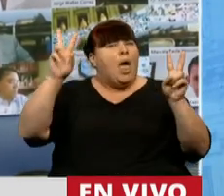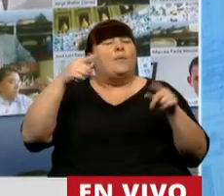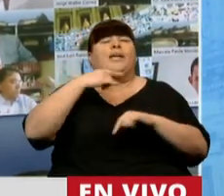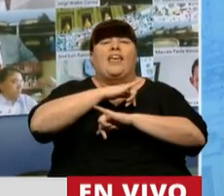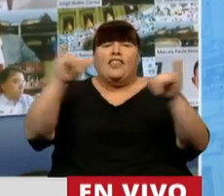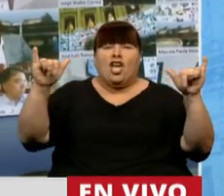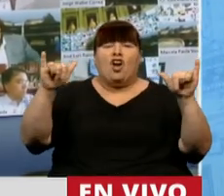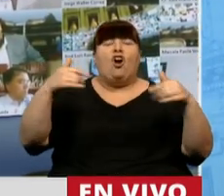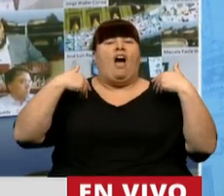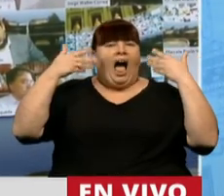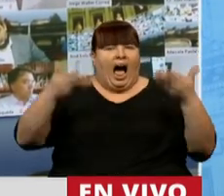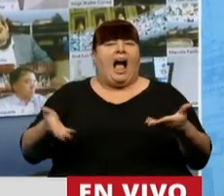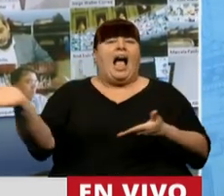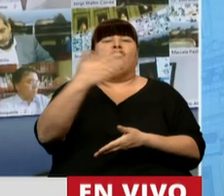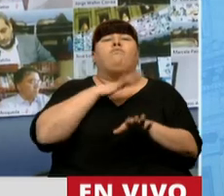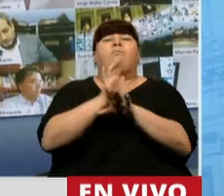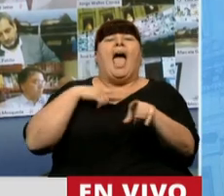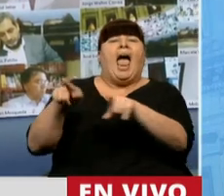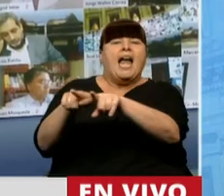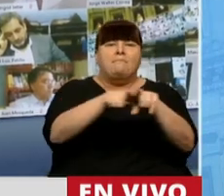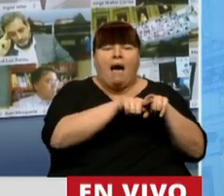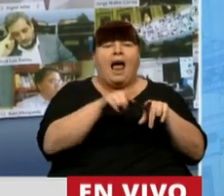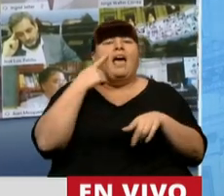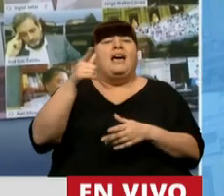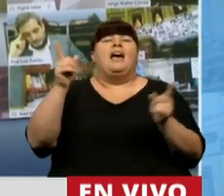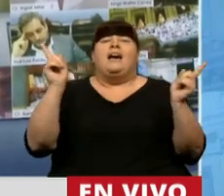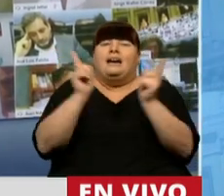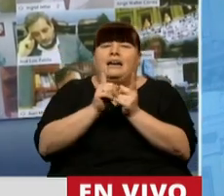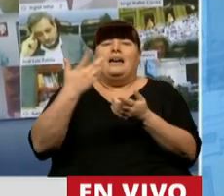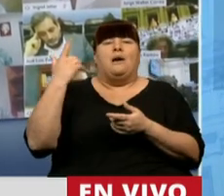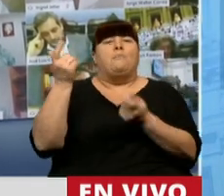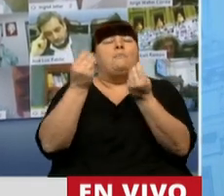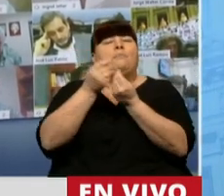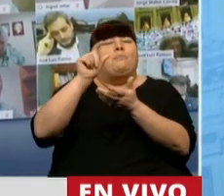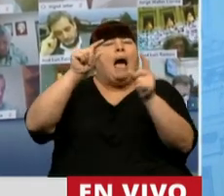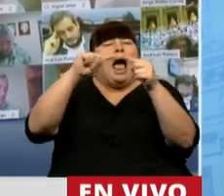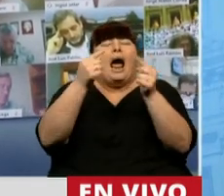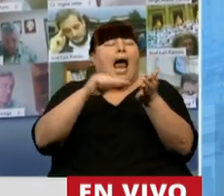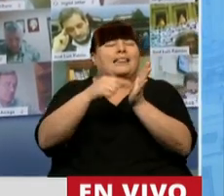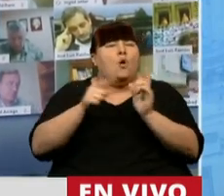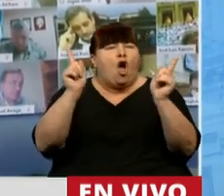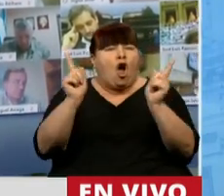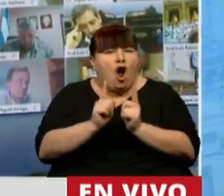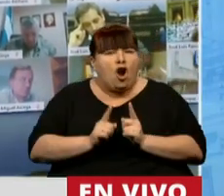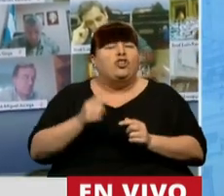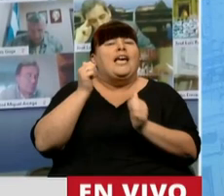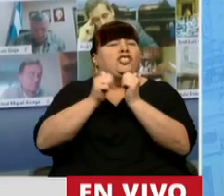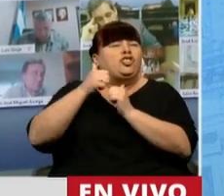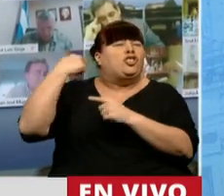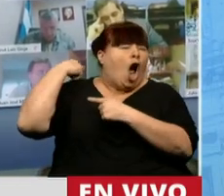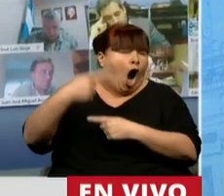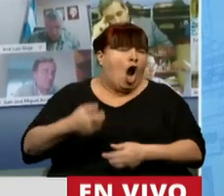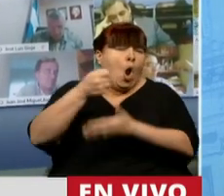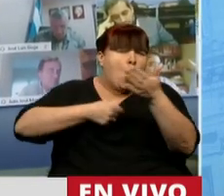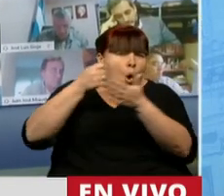Aquí está, hermanas mías, resumida en la letra apretada de pocos artículos, una larga historia de lucha,